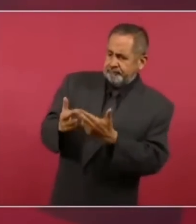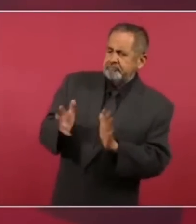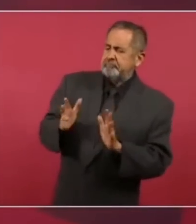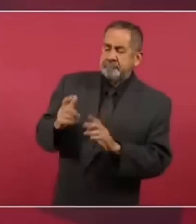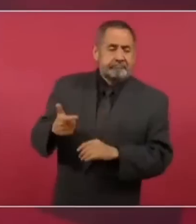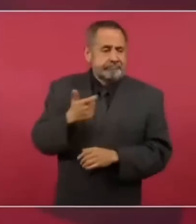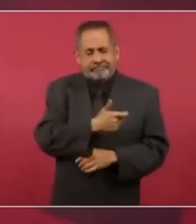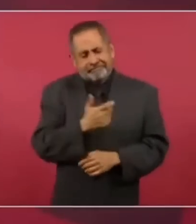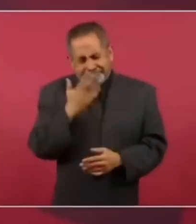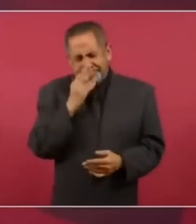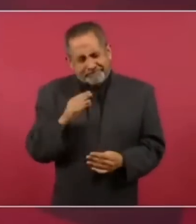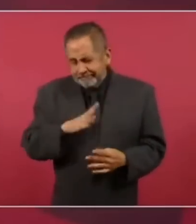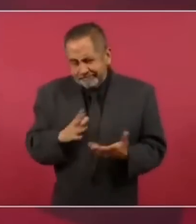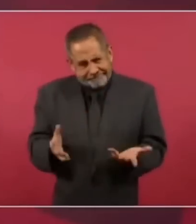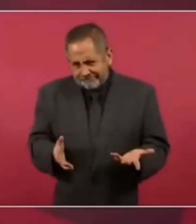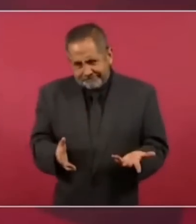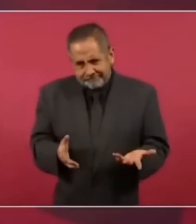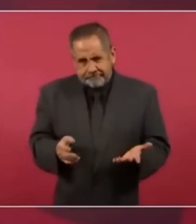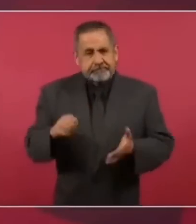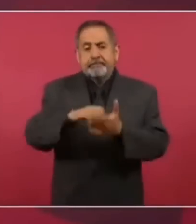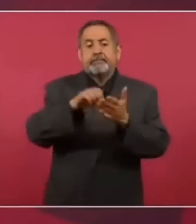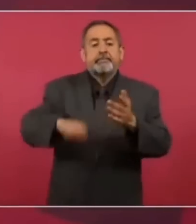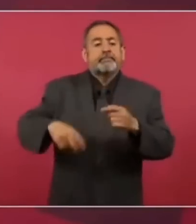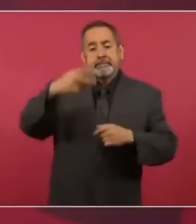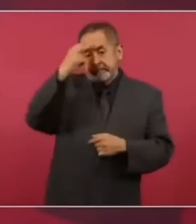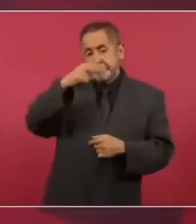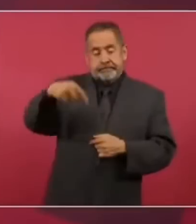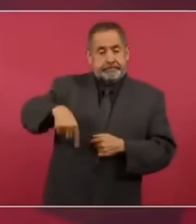que sucedió en el caso de México